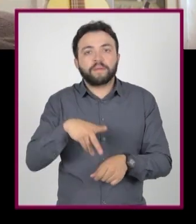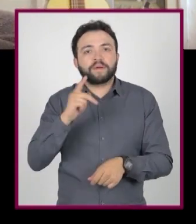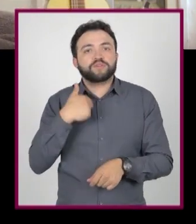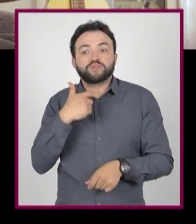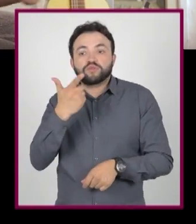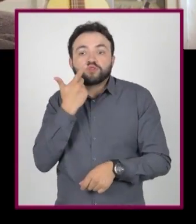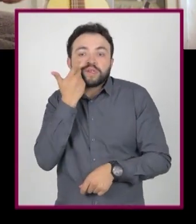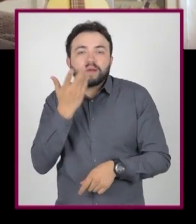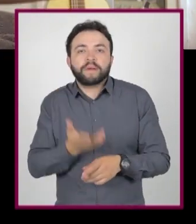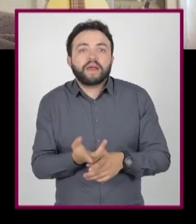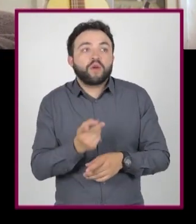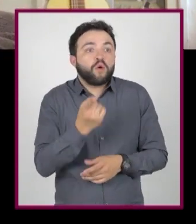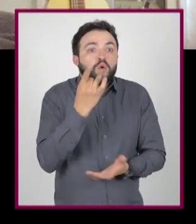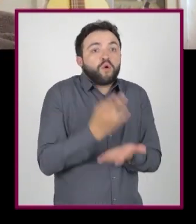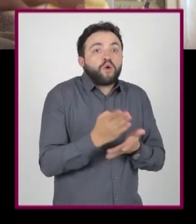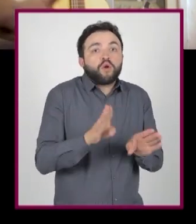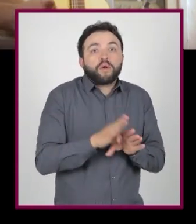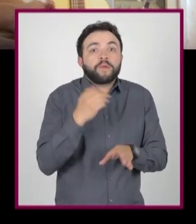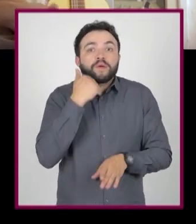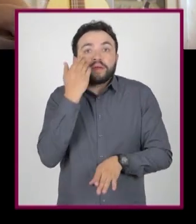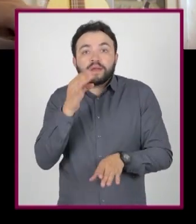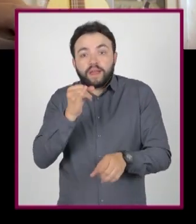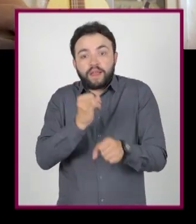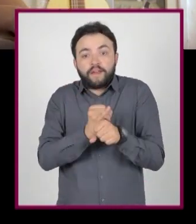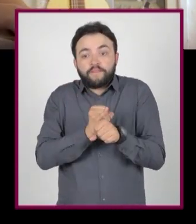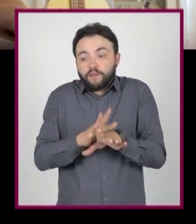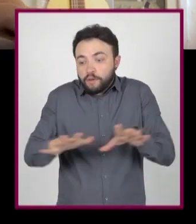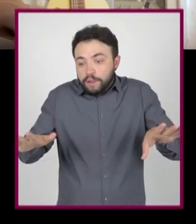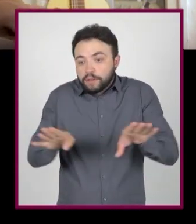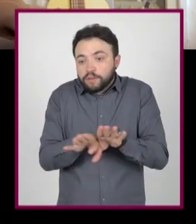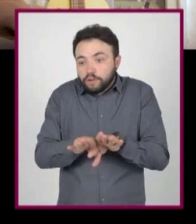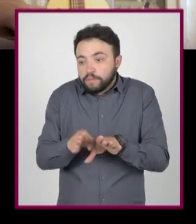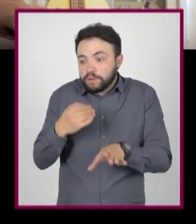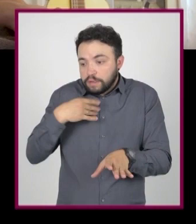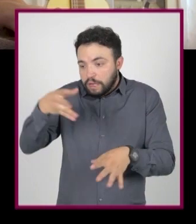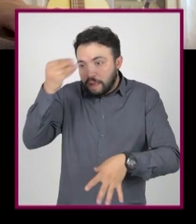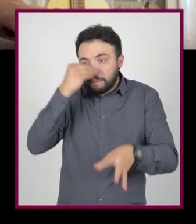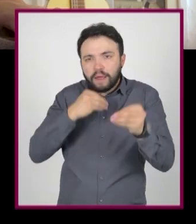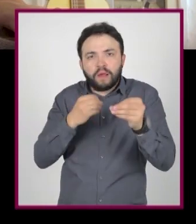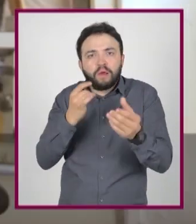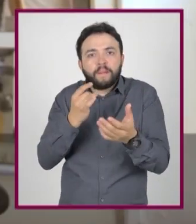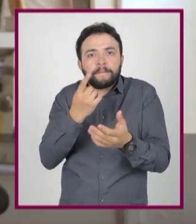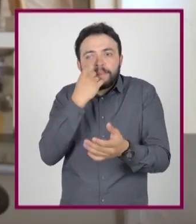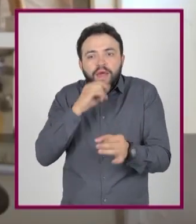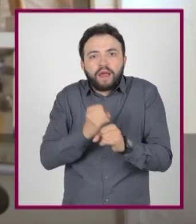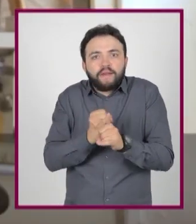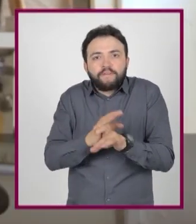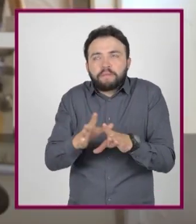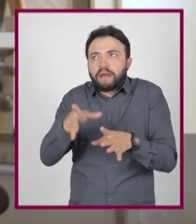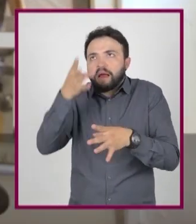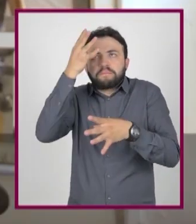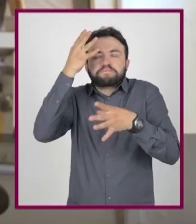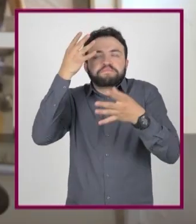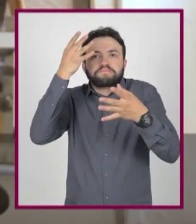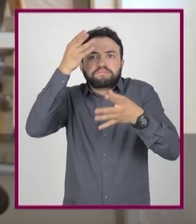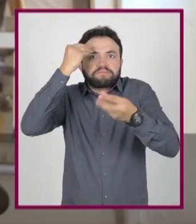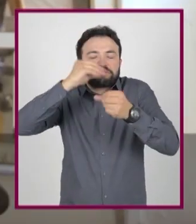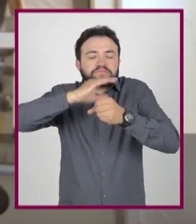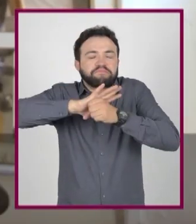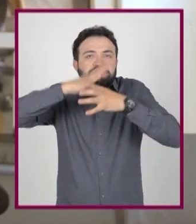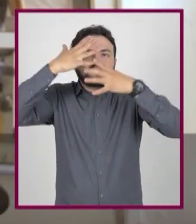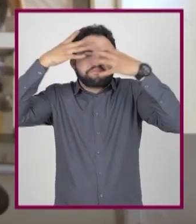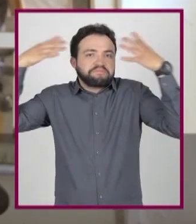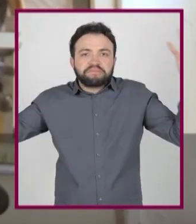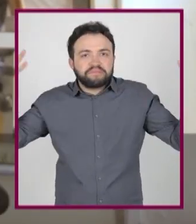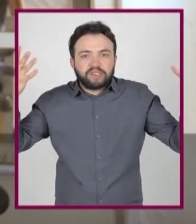llenarnos de información por llenarnos de información. ¿Qué procede entonces? Pues vayamos por